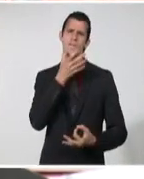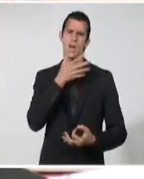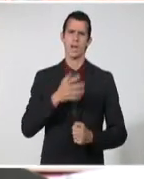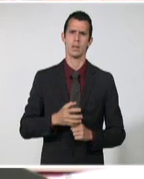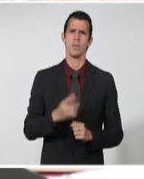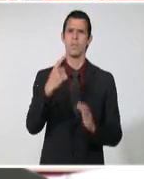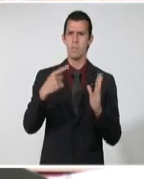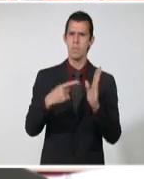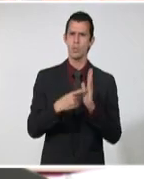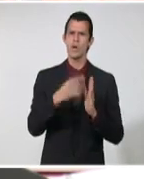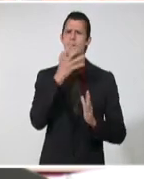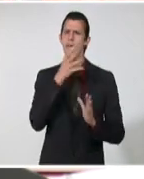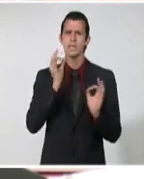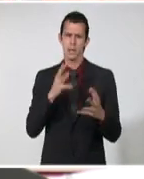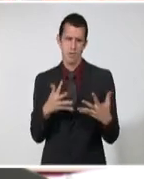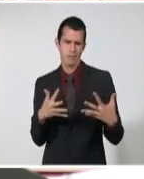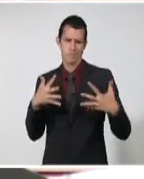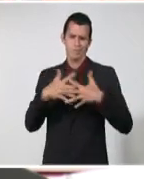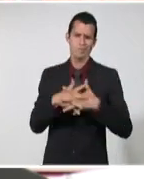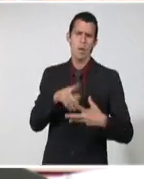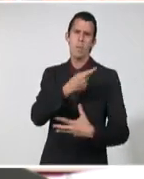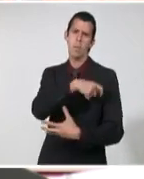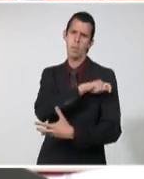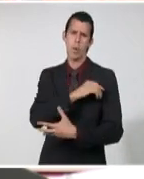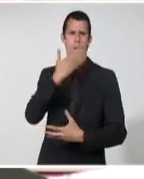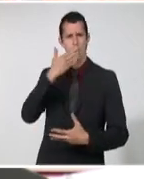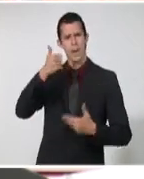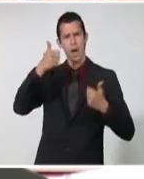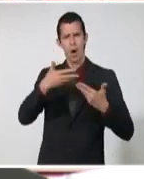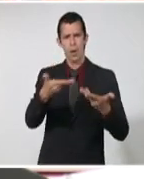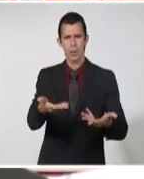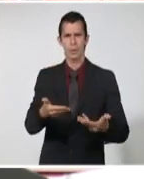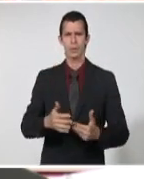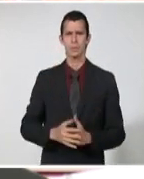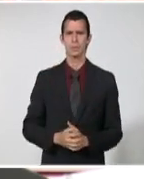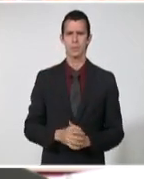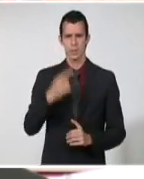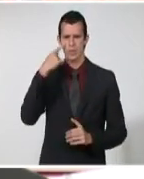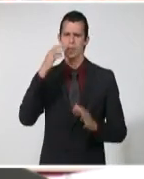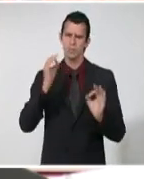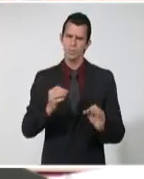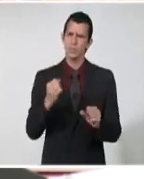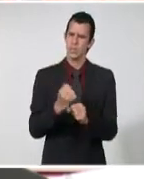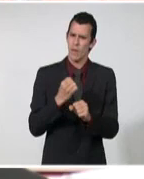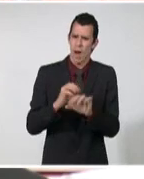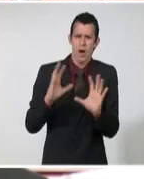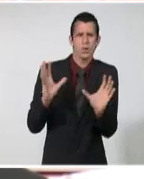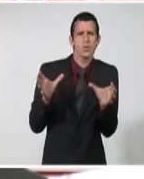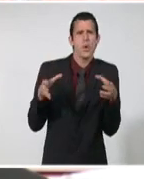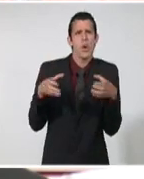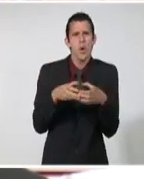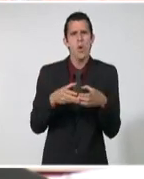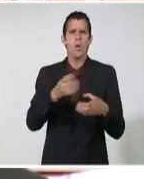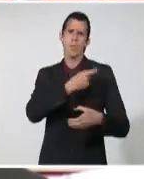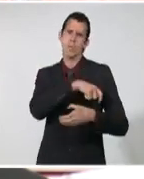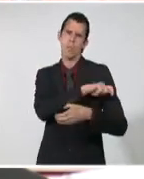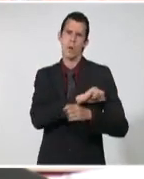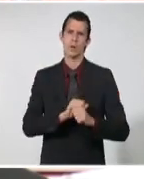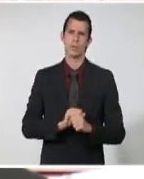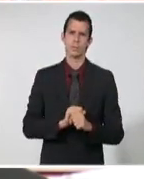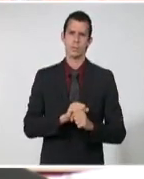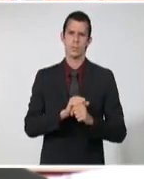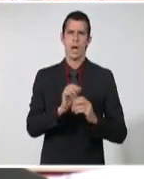grandeza de nuestro pueblo, la unidad de nuestro pueblo alrededor del partido, la dirección histórica, su revolución,